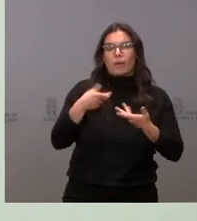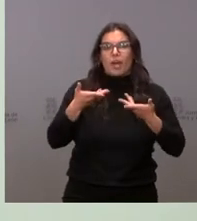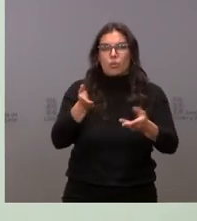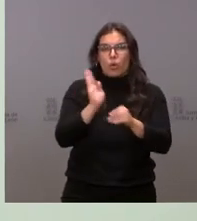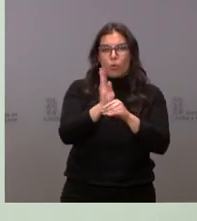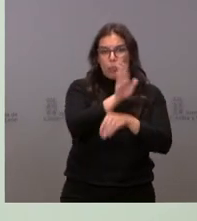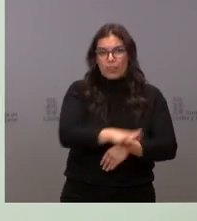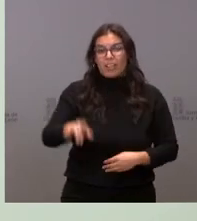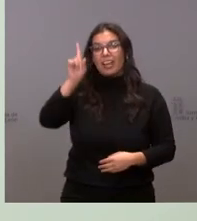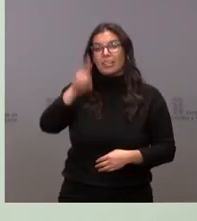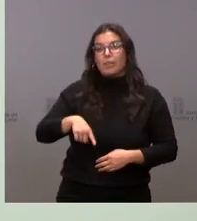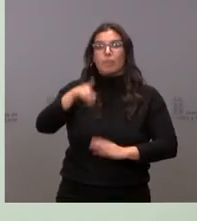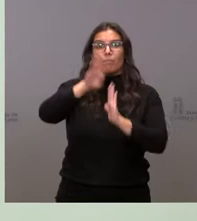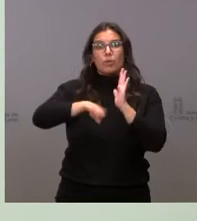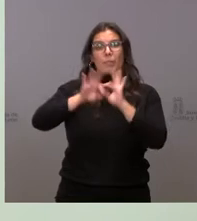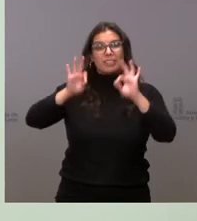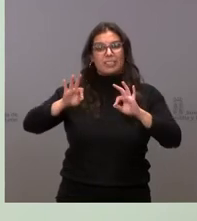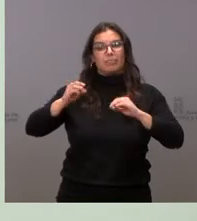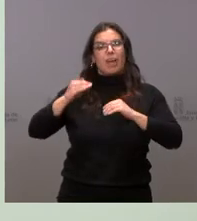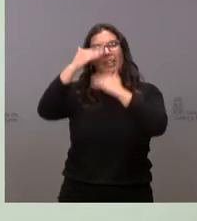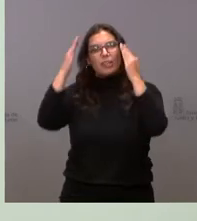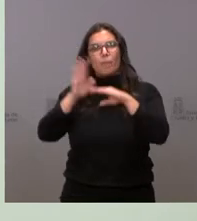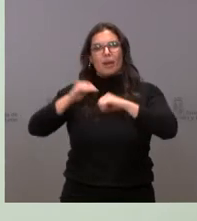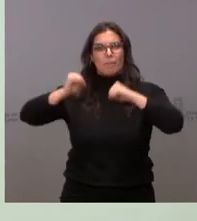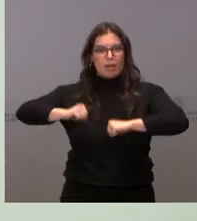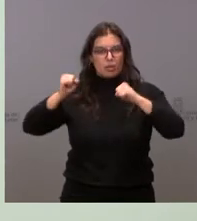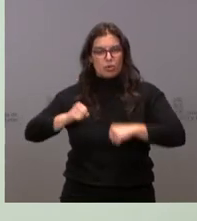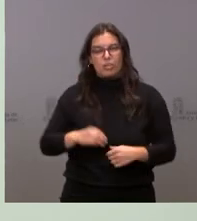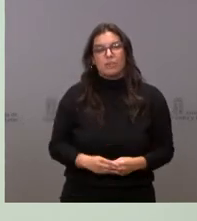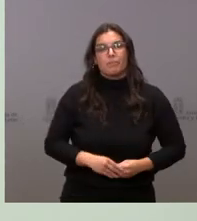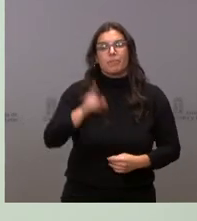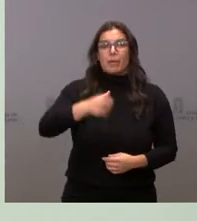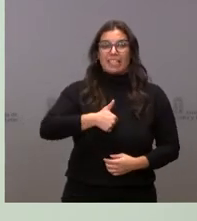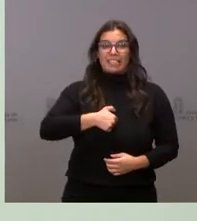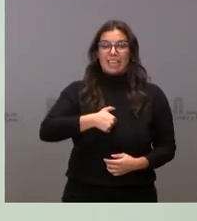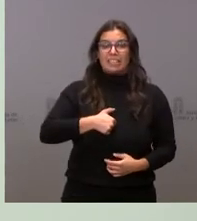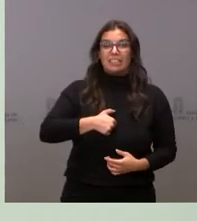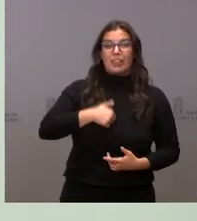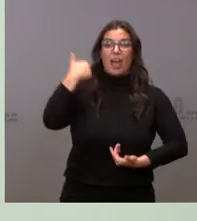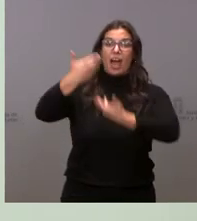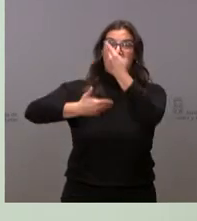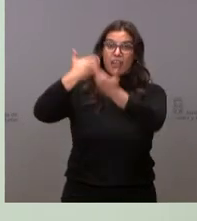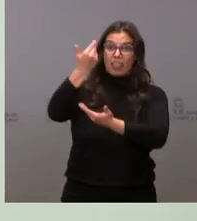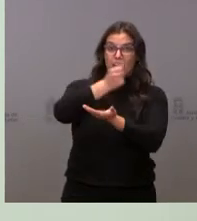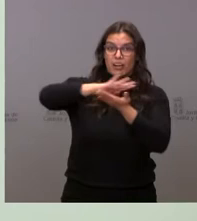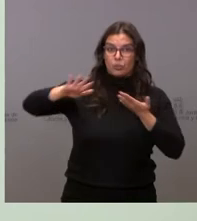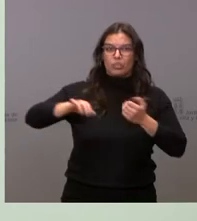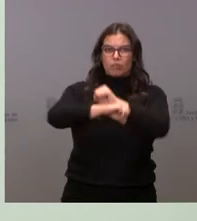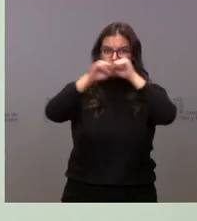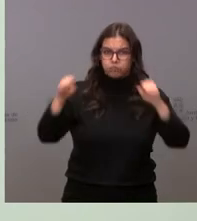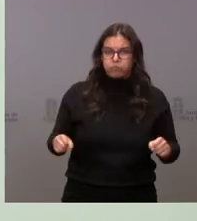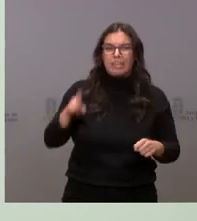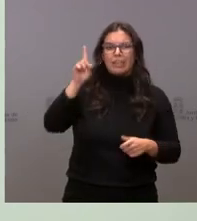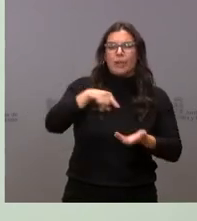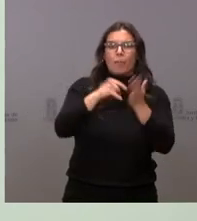a nuestros mayores, reforzamos y consolidamos la teleasistencia avanzada gratuita, el plan para